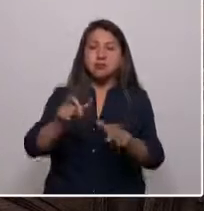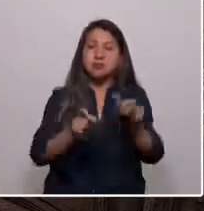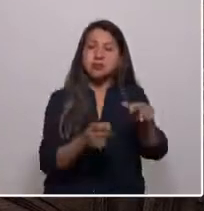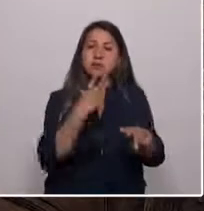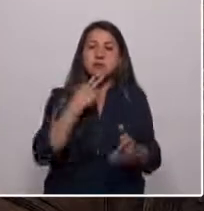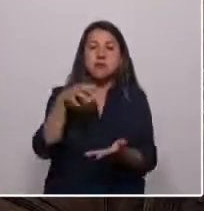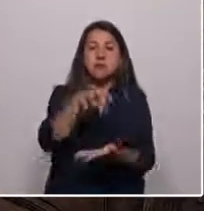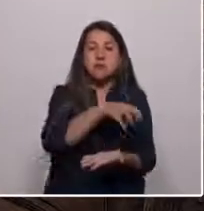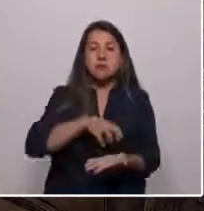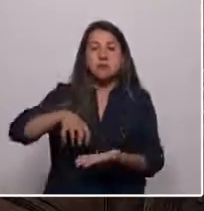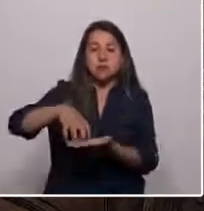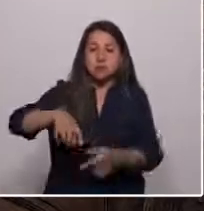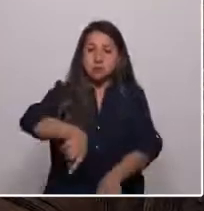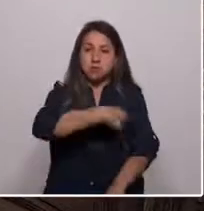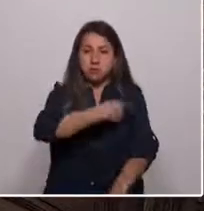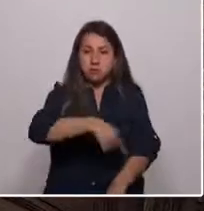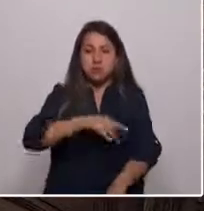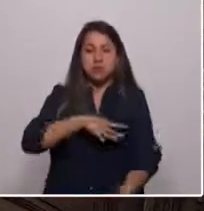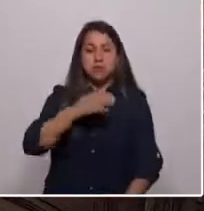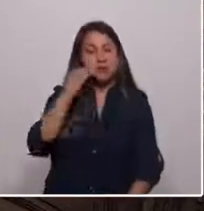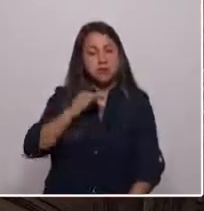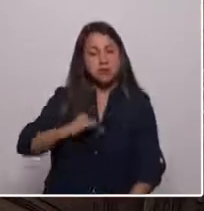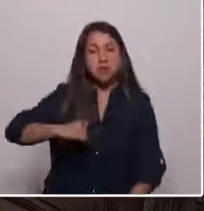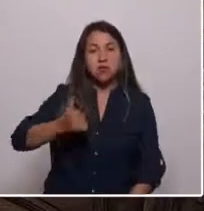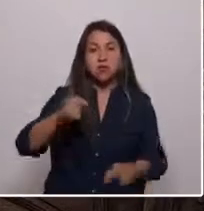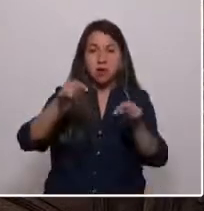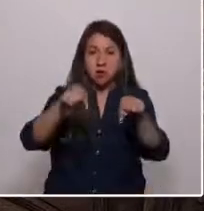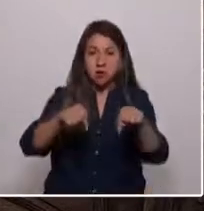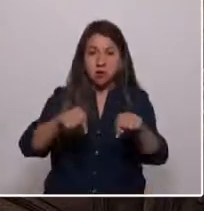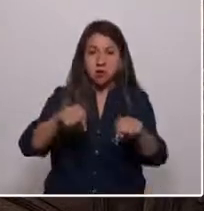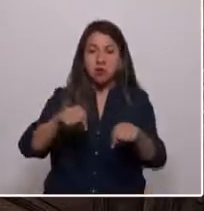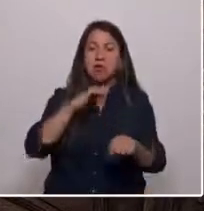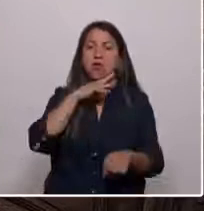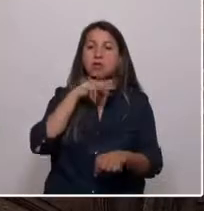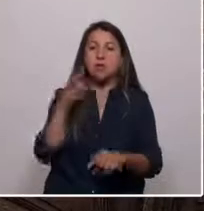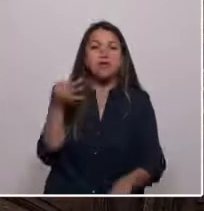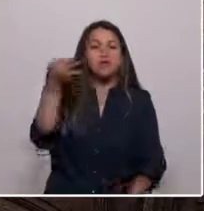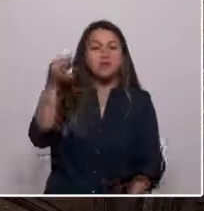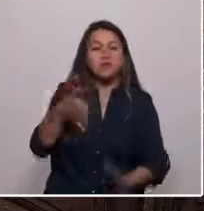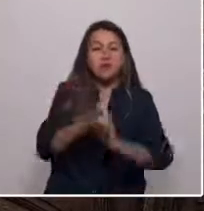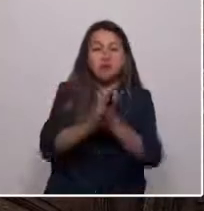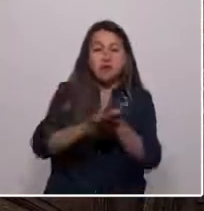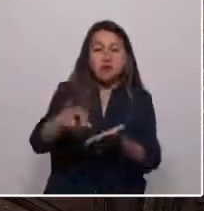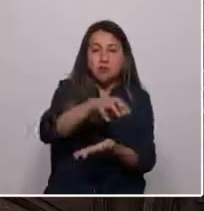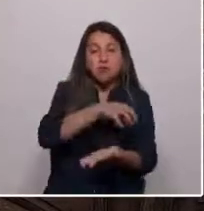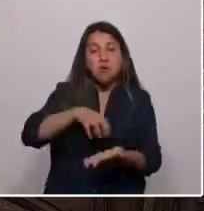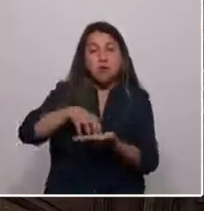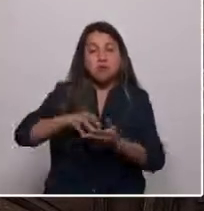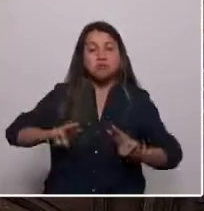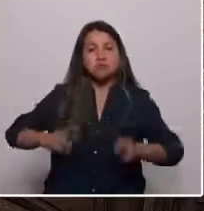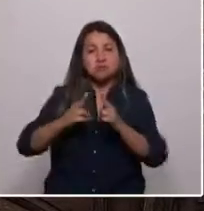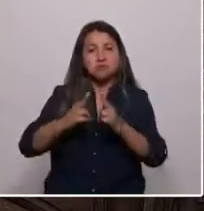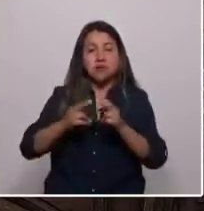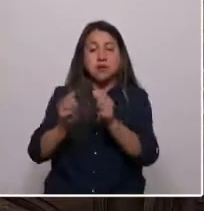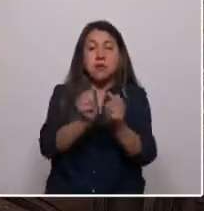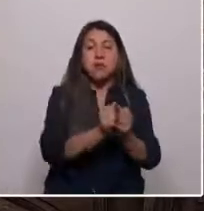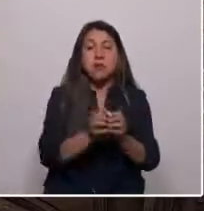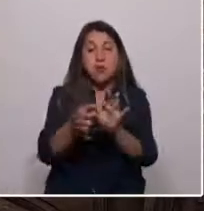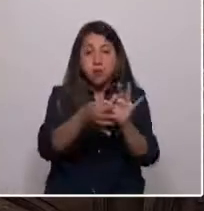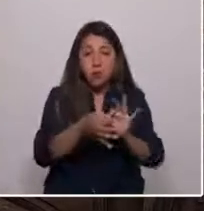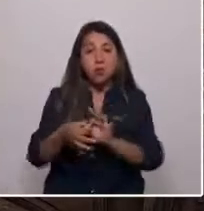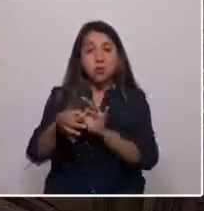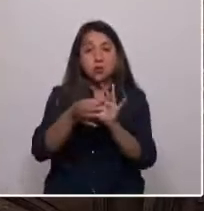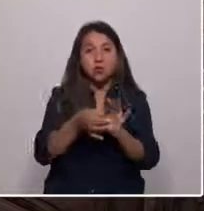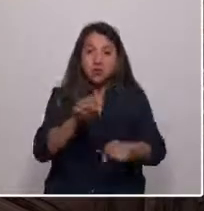pueblos de Chile. Niños y jóvenes de hoy, adultes del mañana, de todos los pueblos, construyamos juntos desde los territorios y